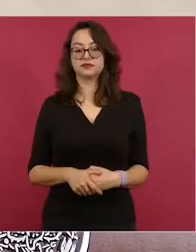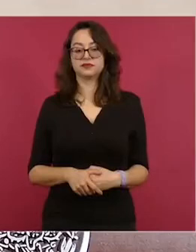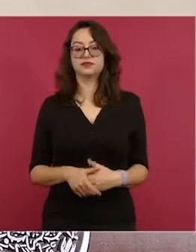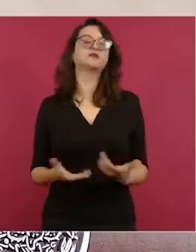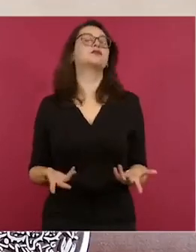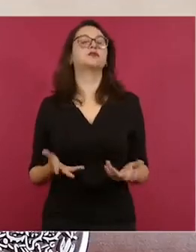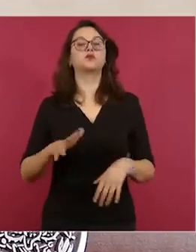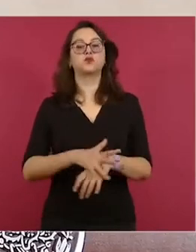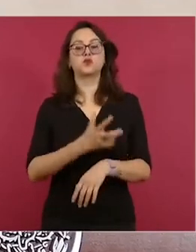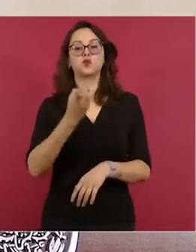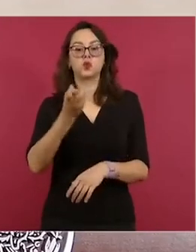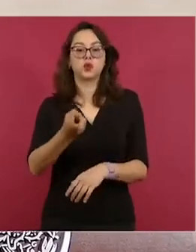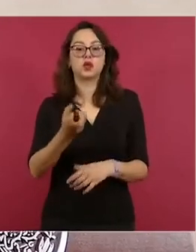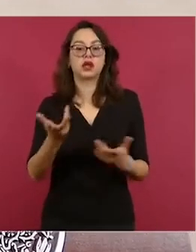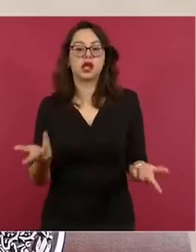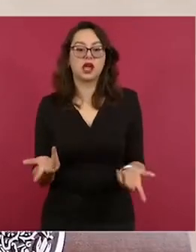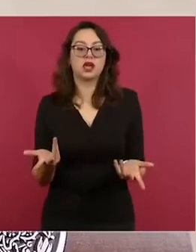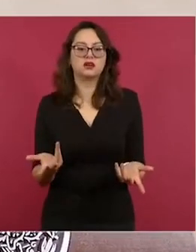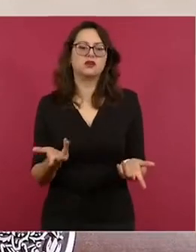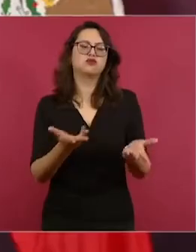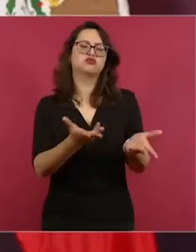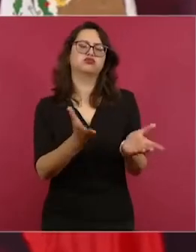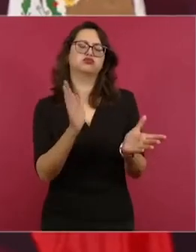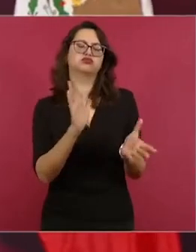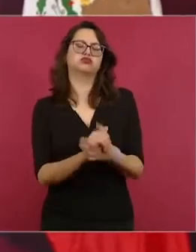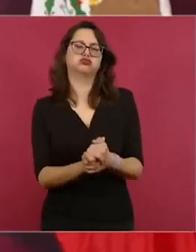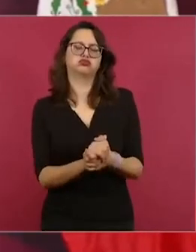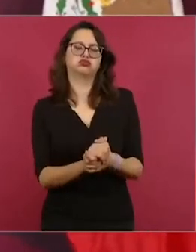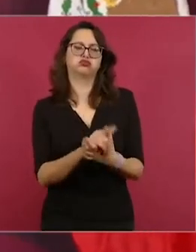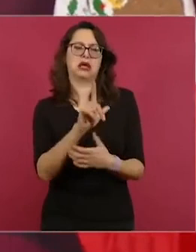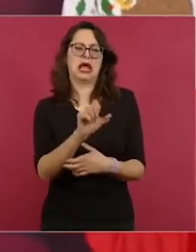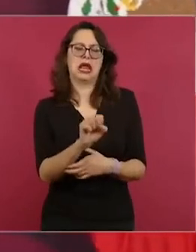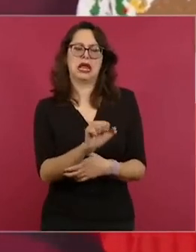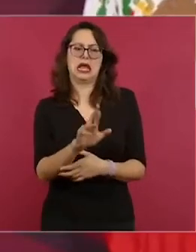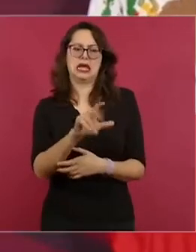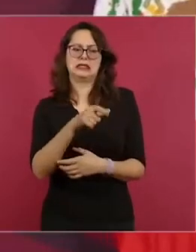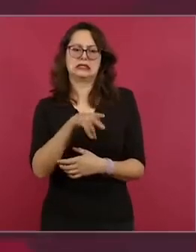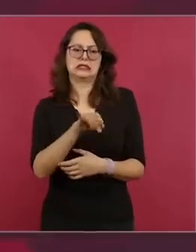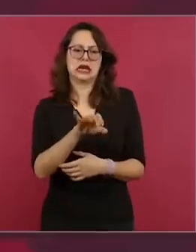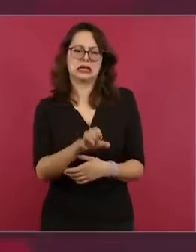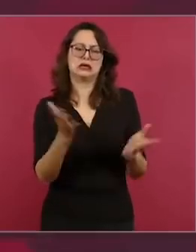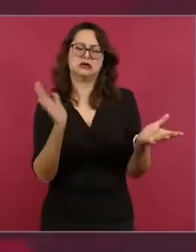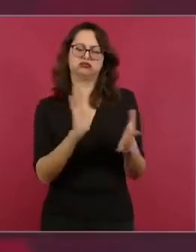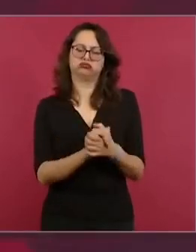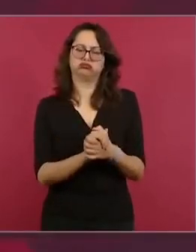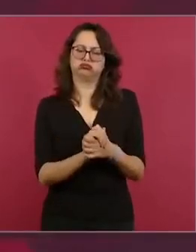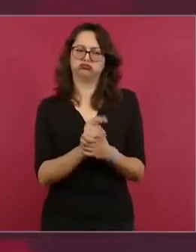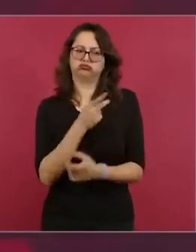Hay que ayudar a la Raki, ternurita, ya le voy a mandar